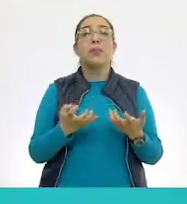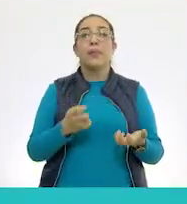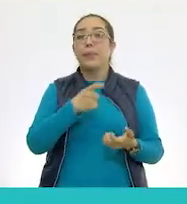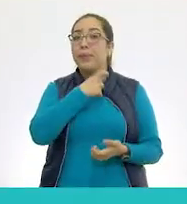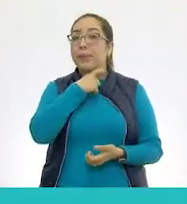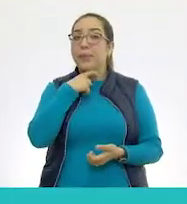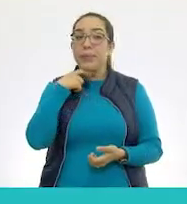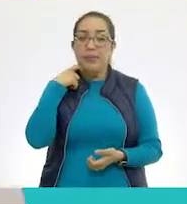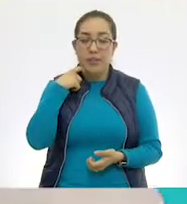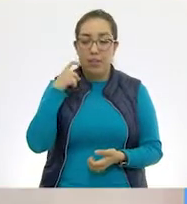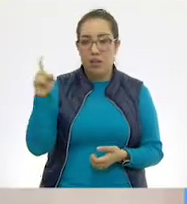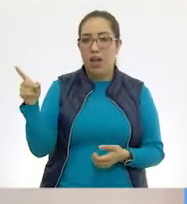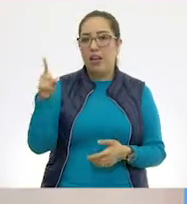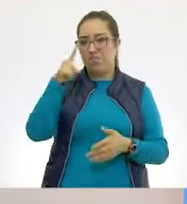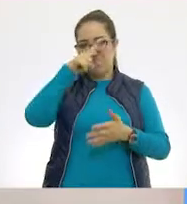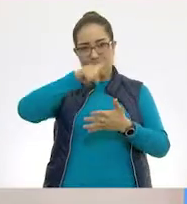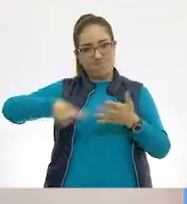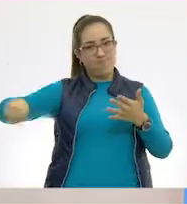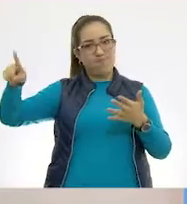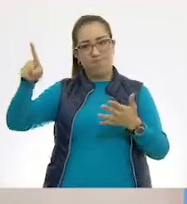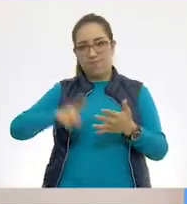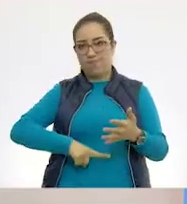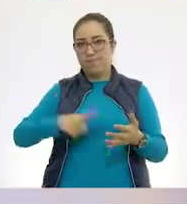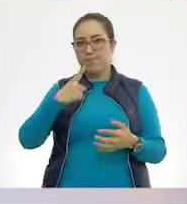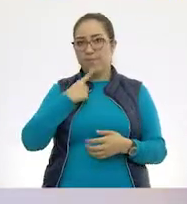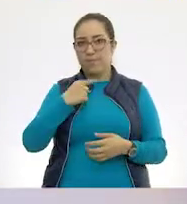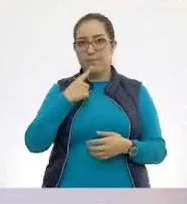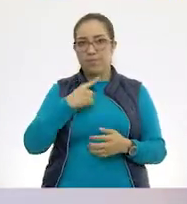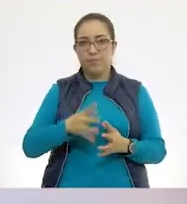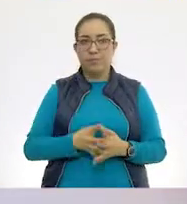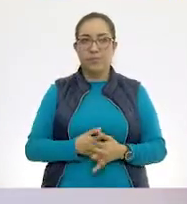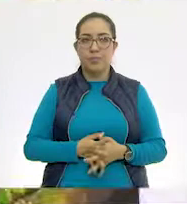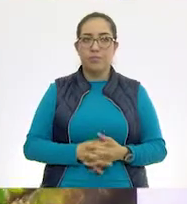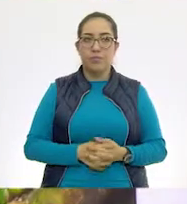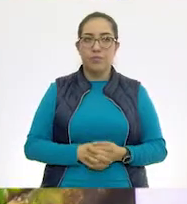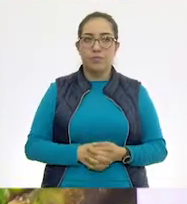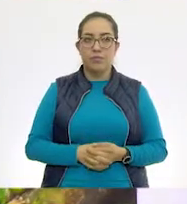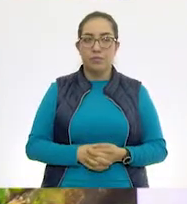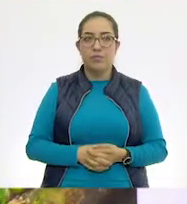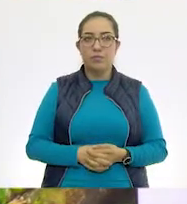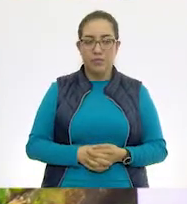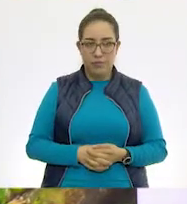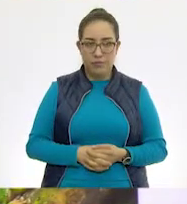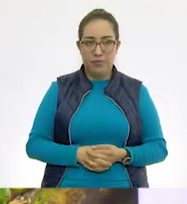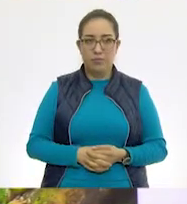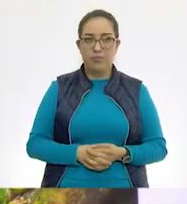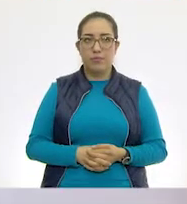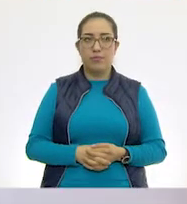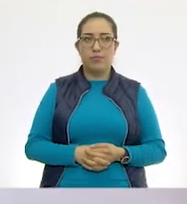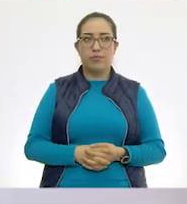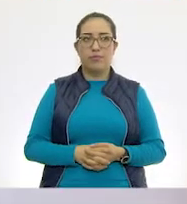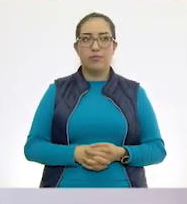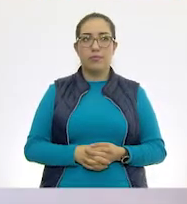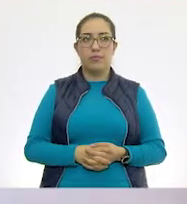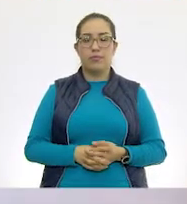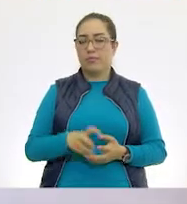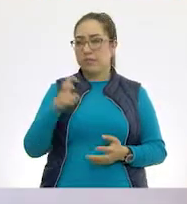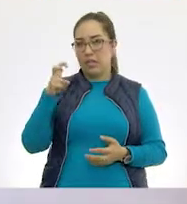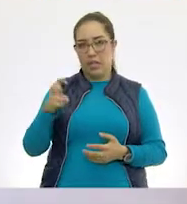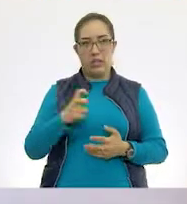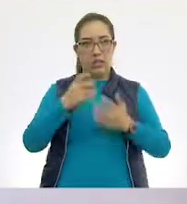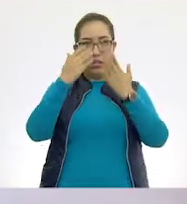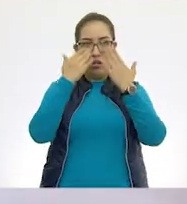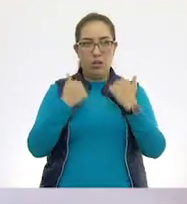tache rojo? Perfecto. Para que nos quede muy, muy claro. Tache rojo. Muy bien. Entonces, ¿es espacio? No.